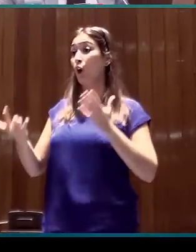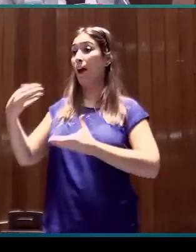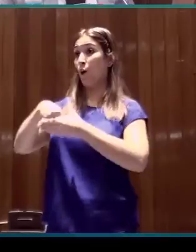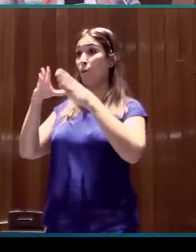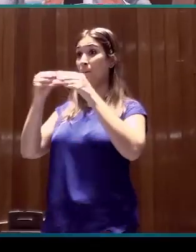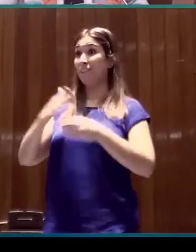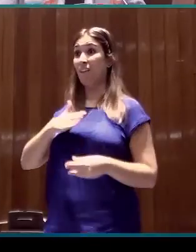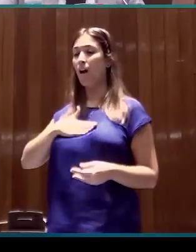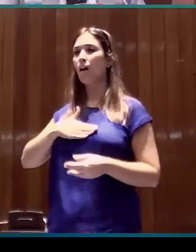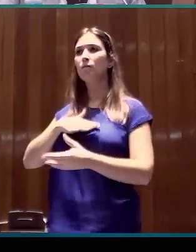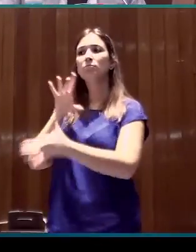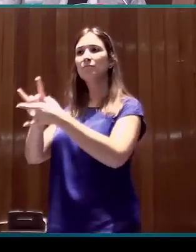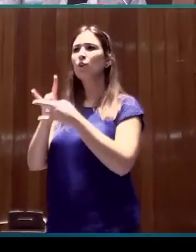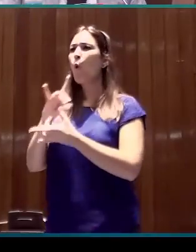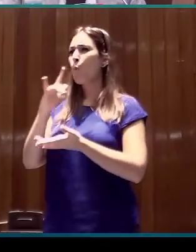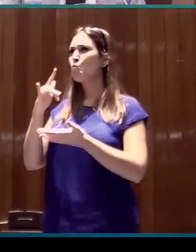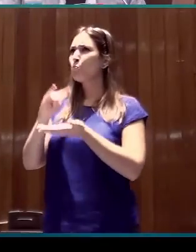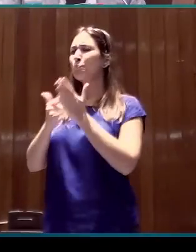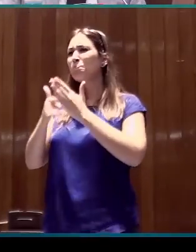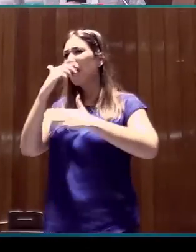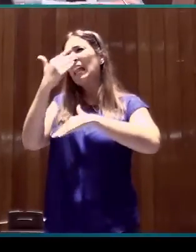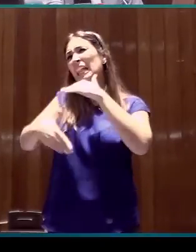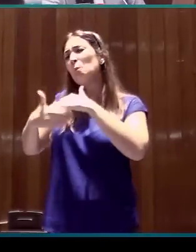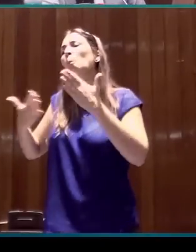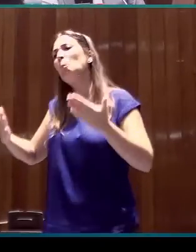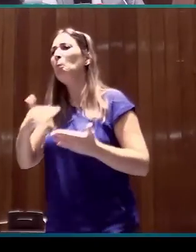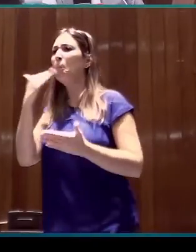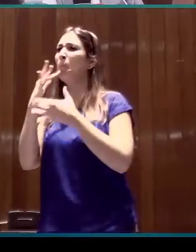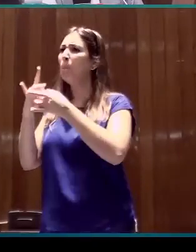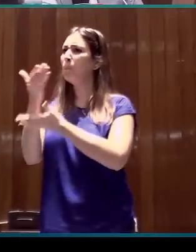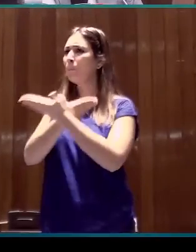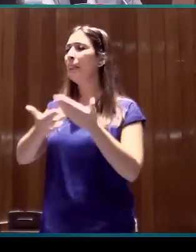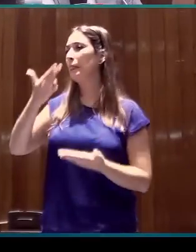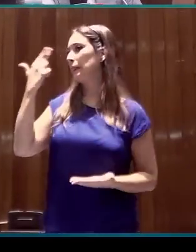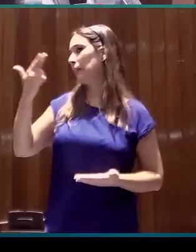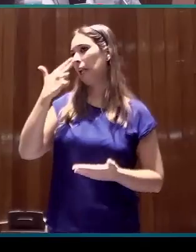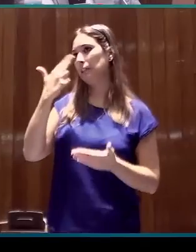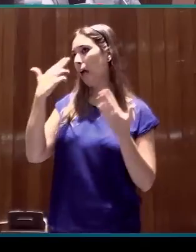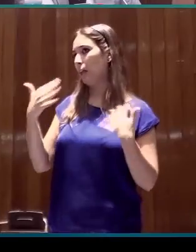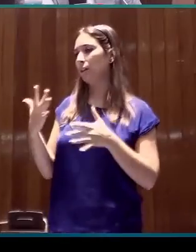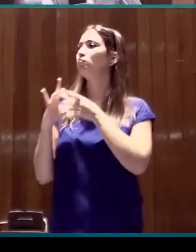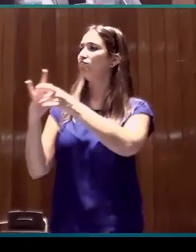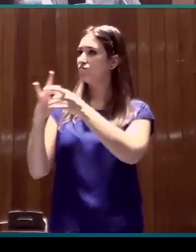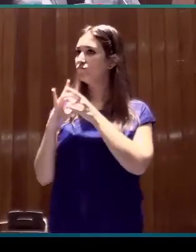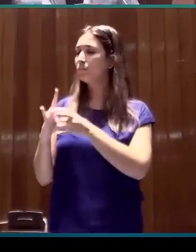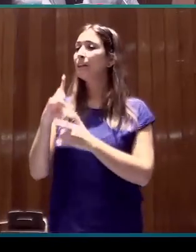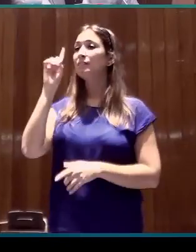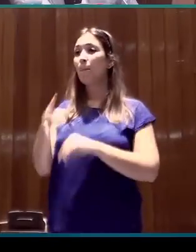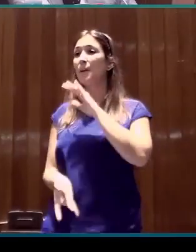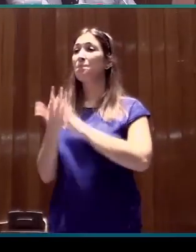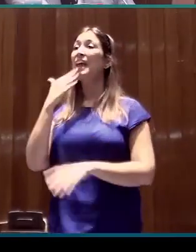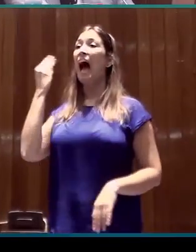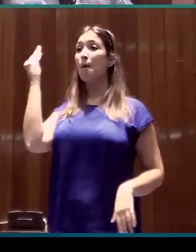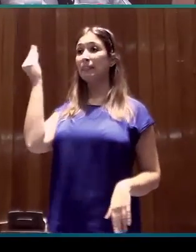Universidad en un proyecto muy restringido, pero que fue interesante llevar a cabo, la creación de un avatar